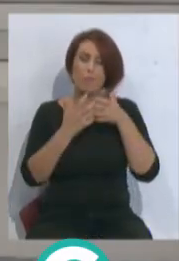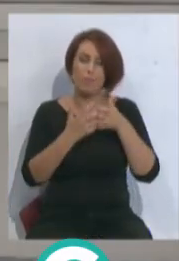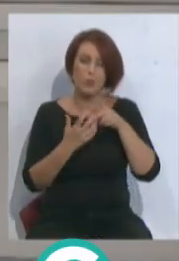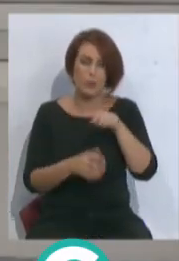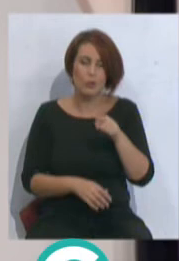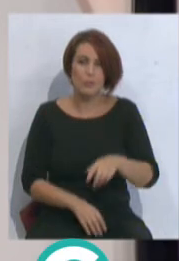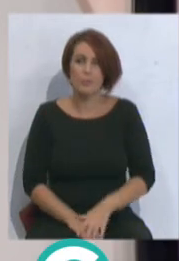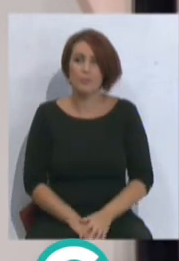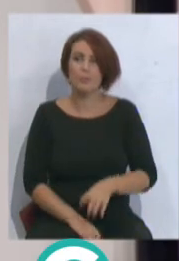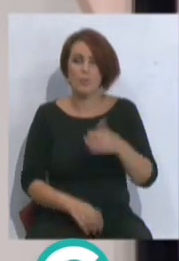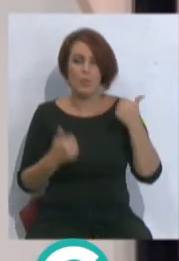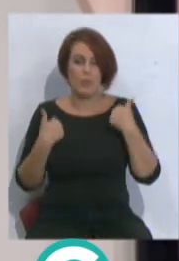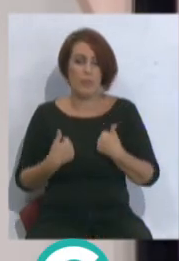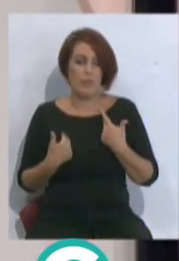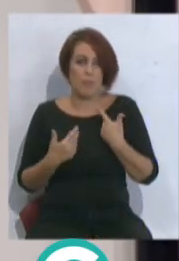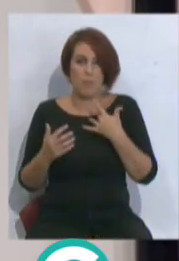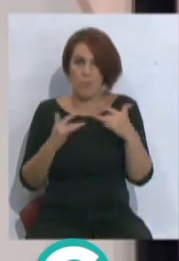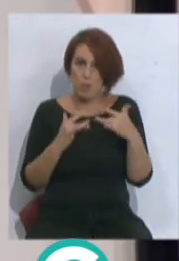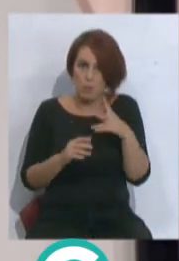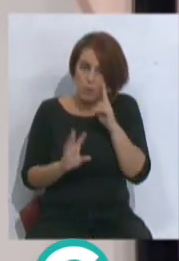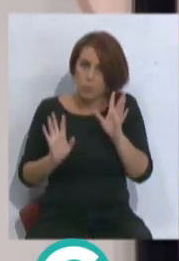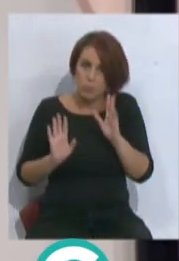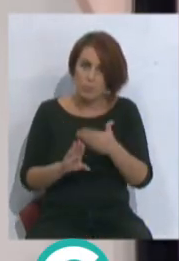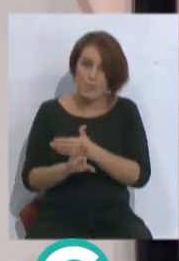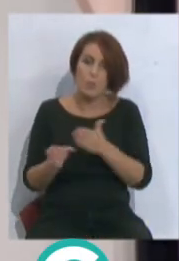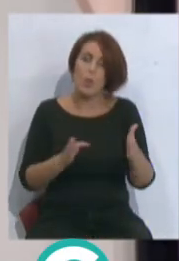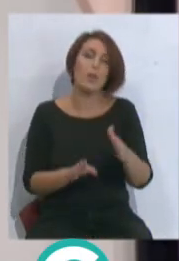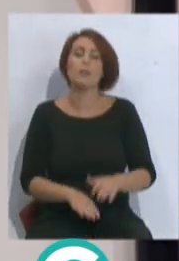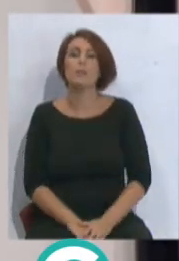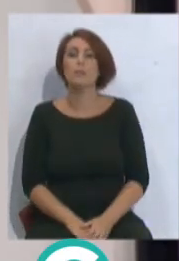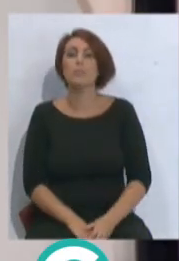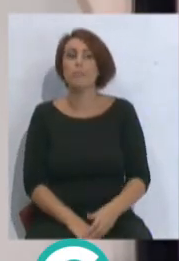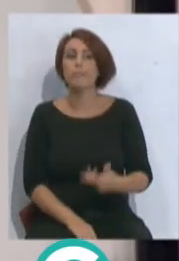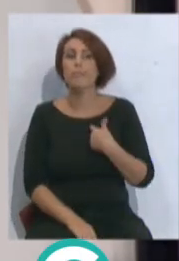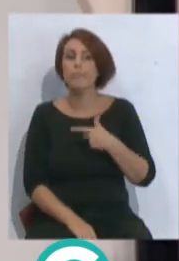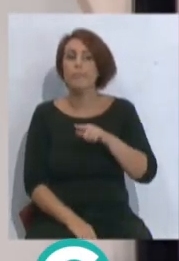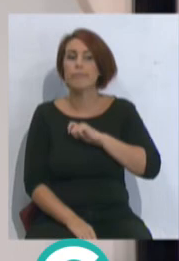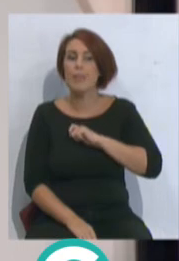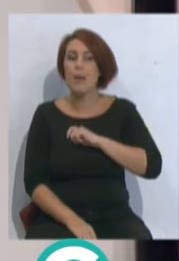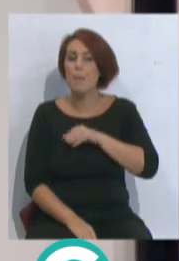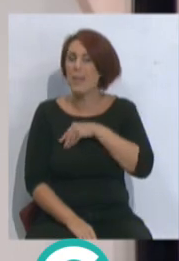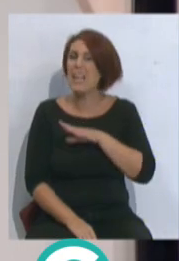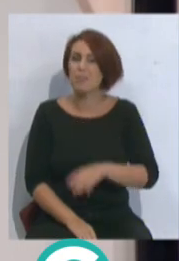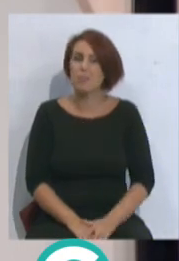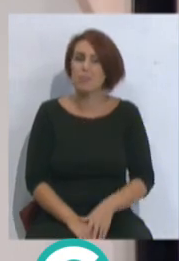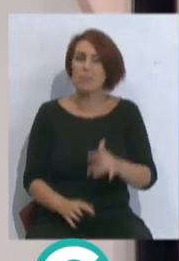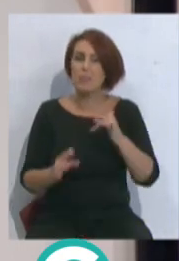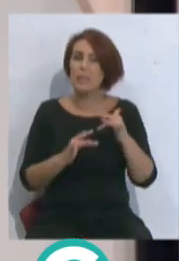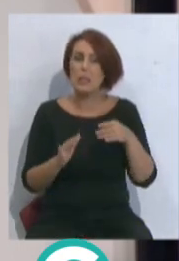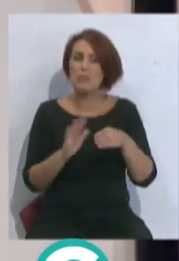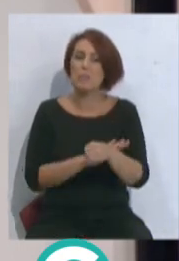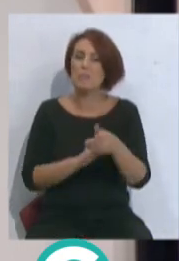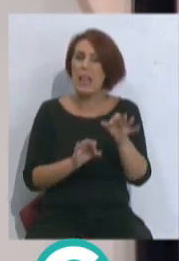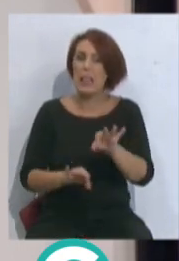No, me parece un tío físicamente, por lo menos los partidos que le vi en la pretemporada, claro, tampoco es que... Y me da una pena que haya desaparecido de los partidos.